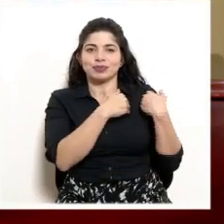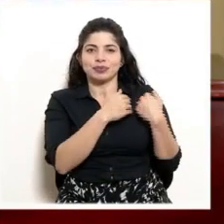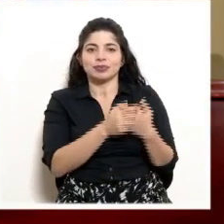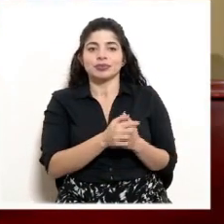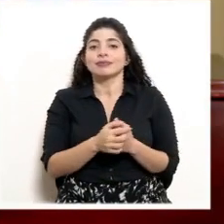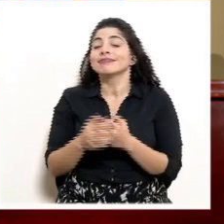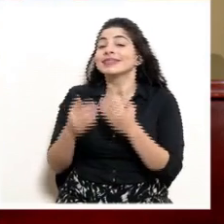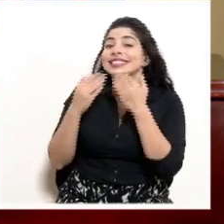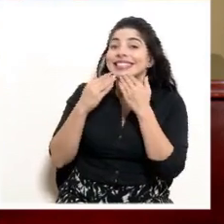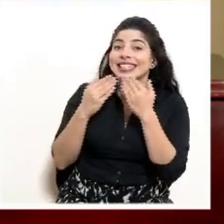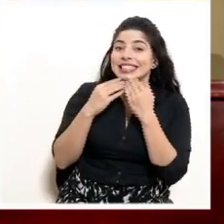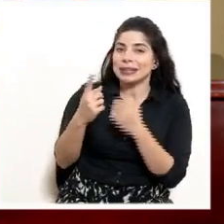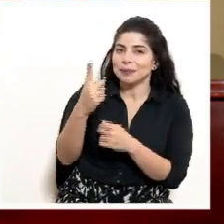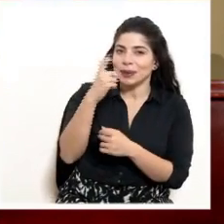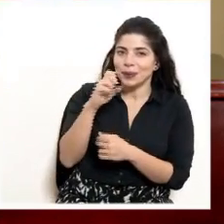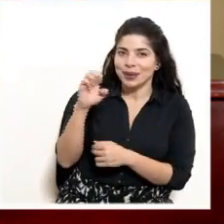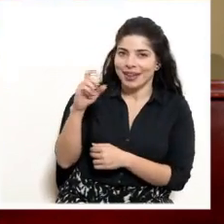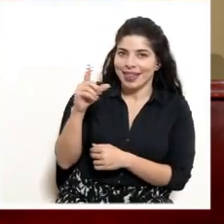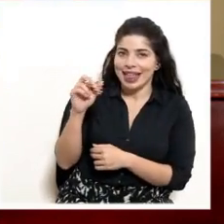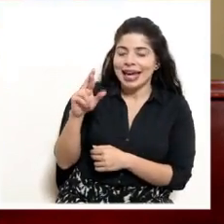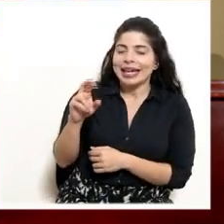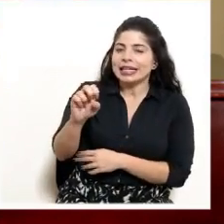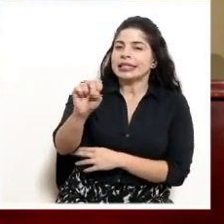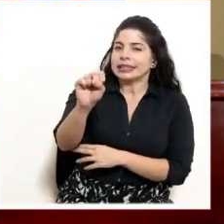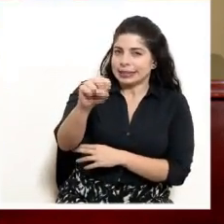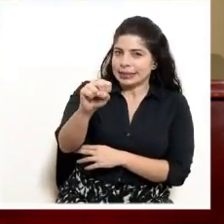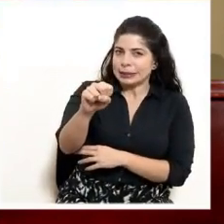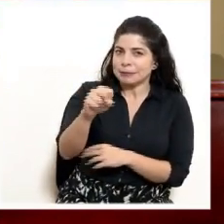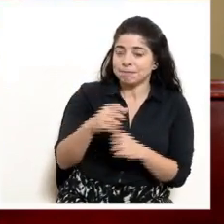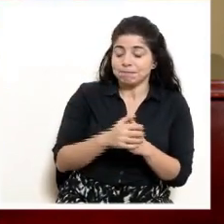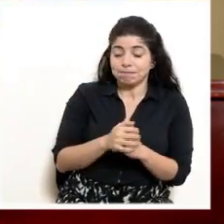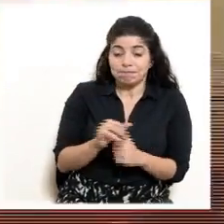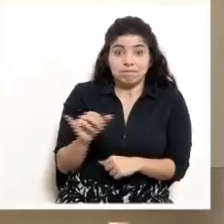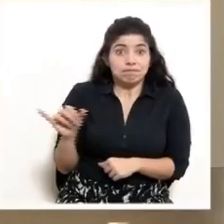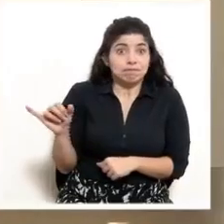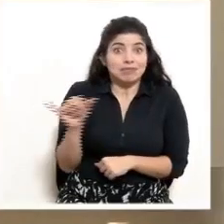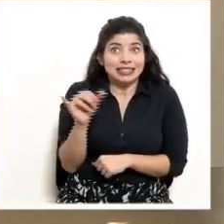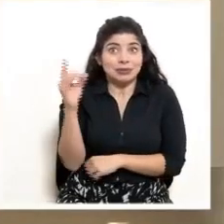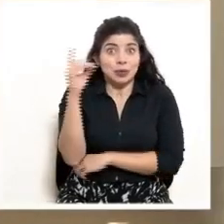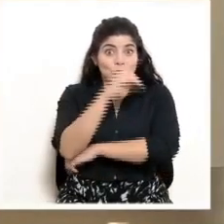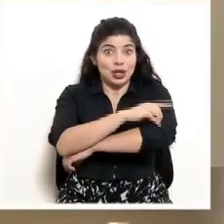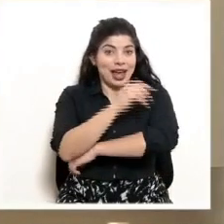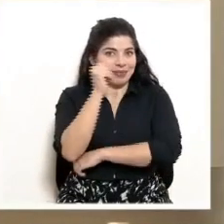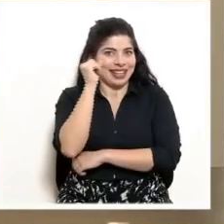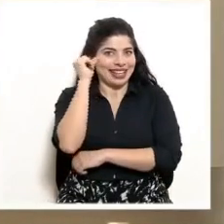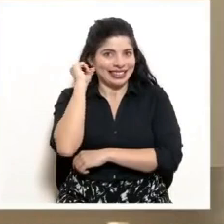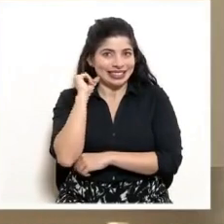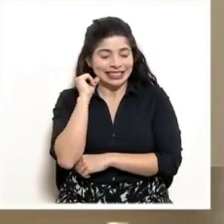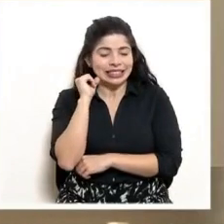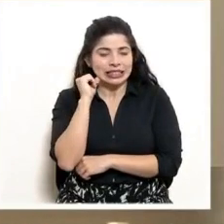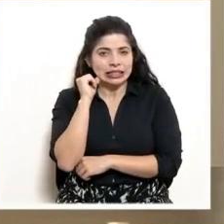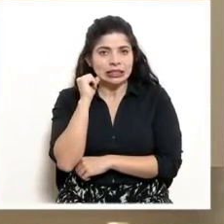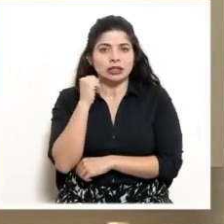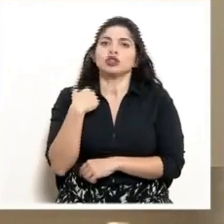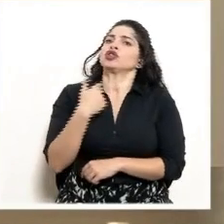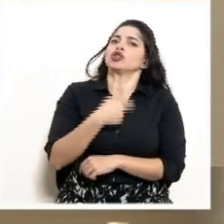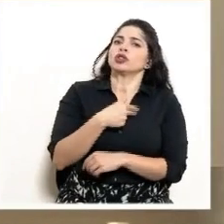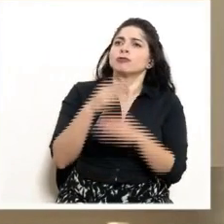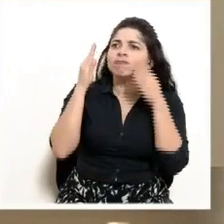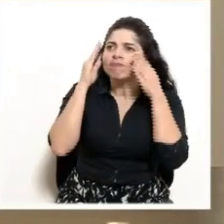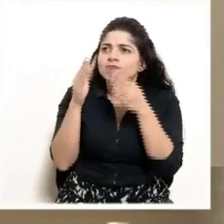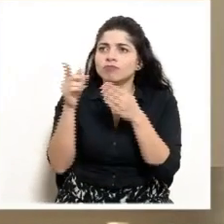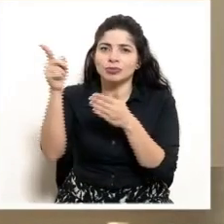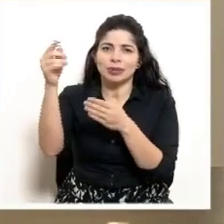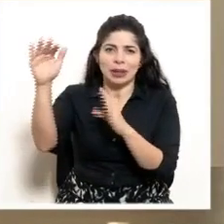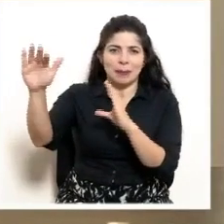Muchas gracias por la consulta, don Edgar. Sí, desde el mismo día de ayer, en seguimiento precisamente a la